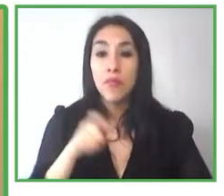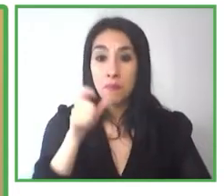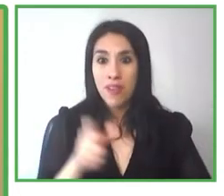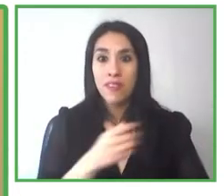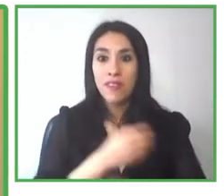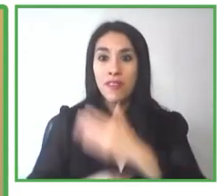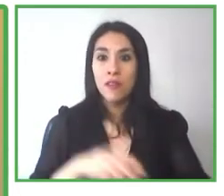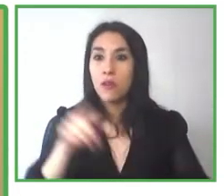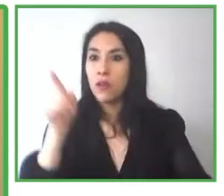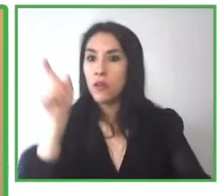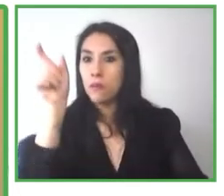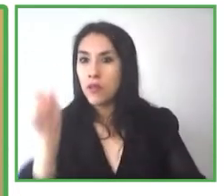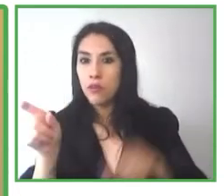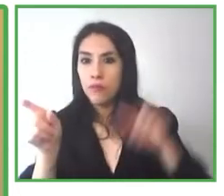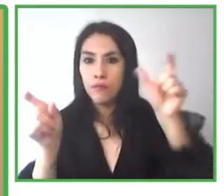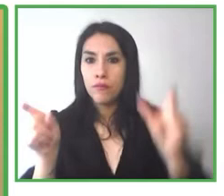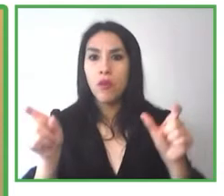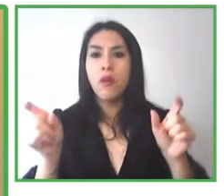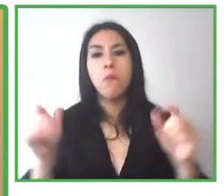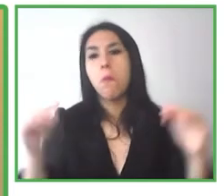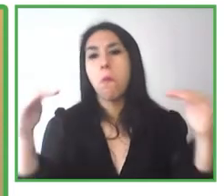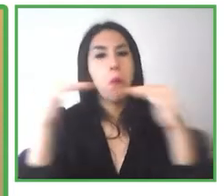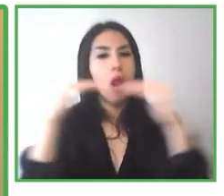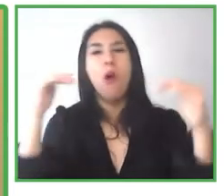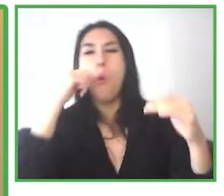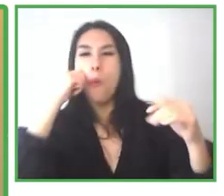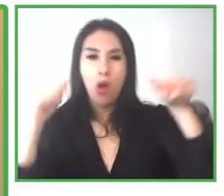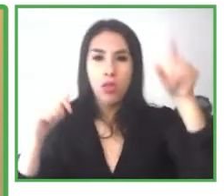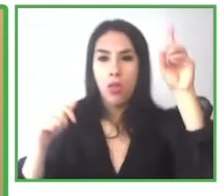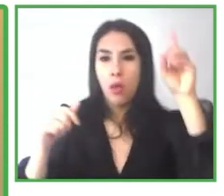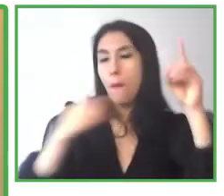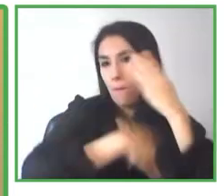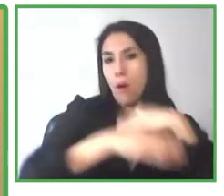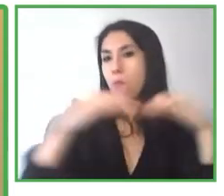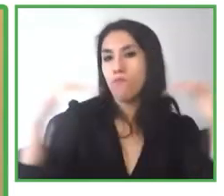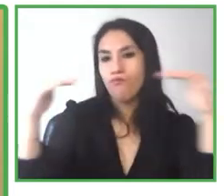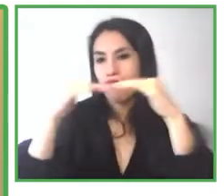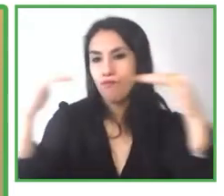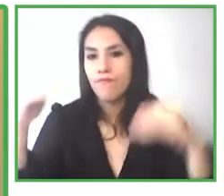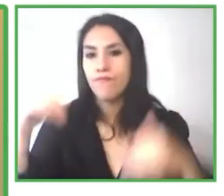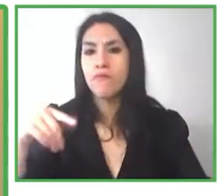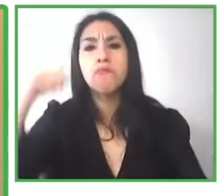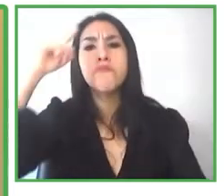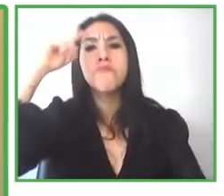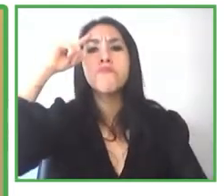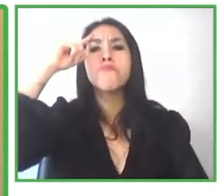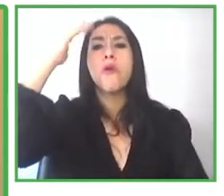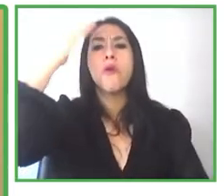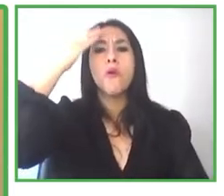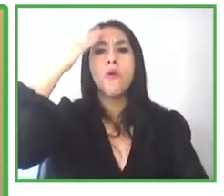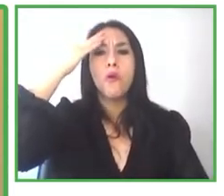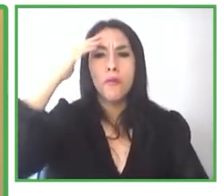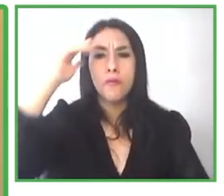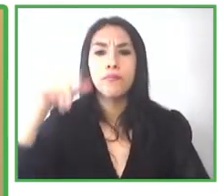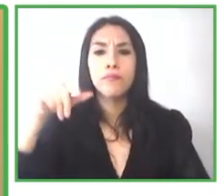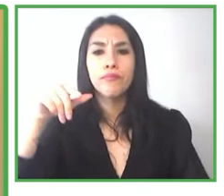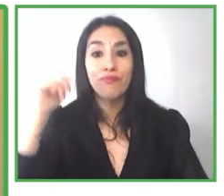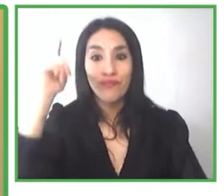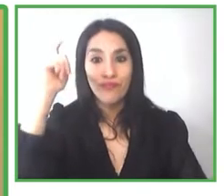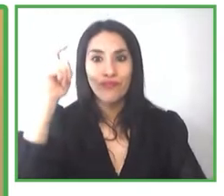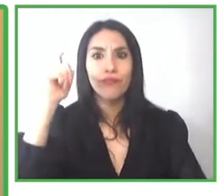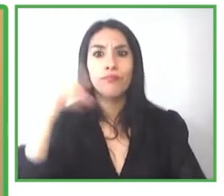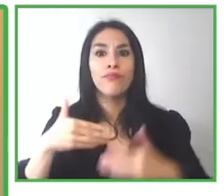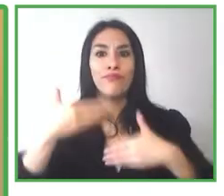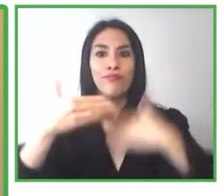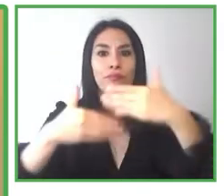más cosas. Esta fue una idea poderosa que se quedó conmigo al comienzo de mi carrera profesional y me uní a